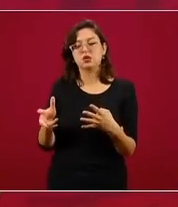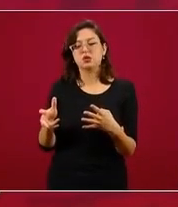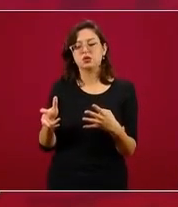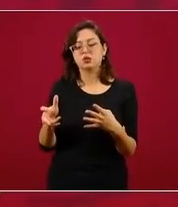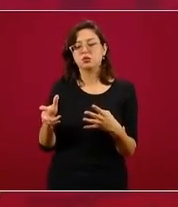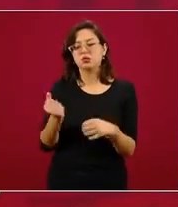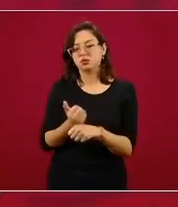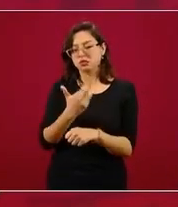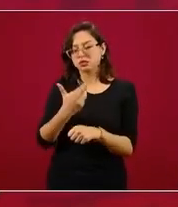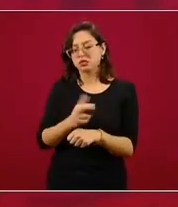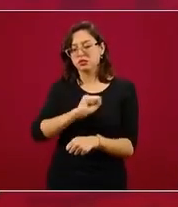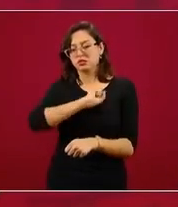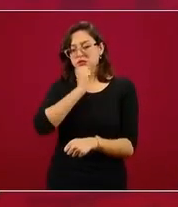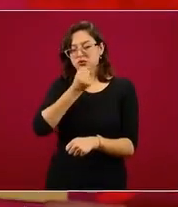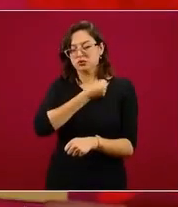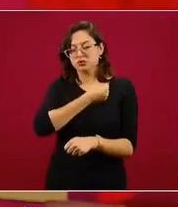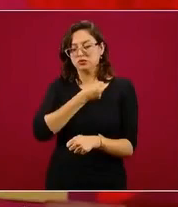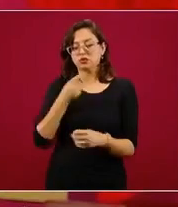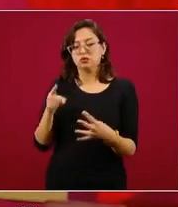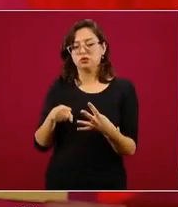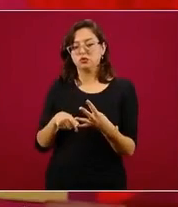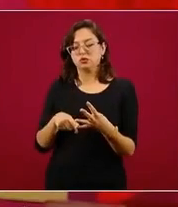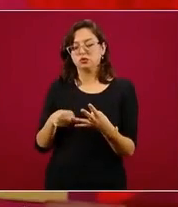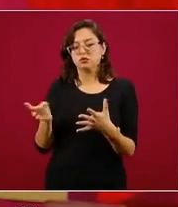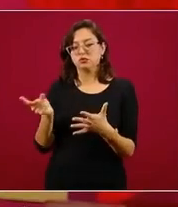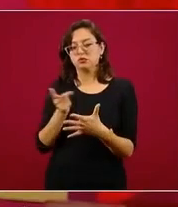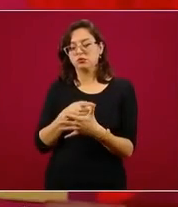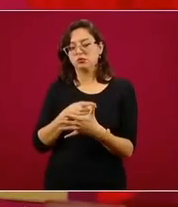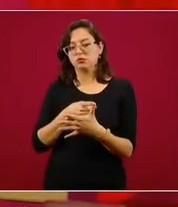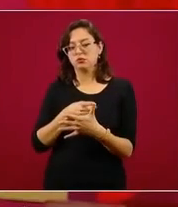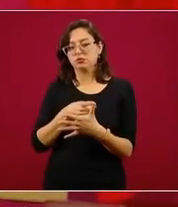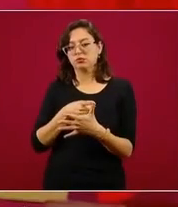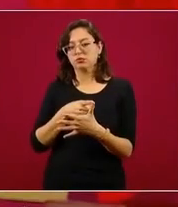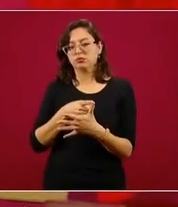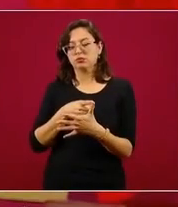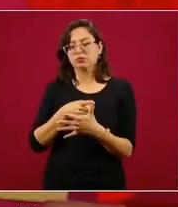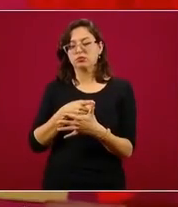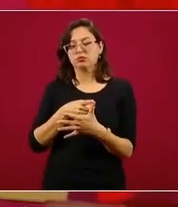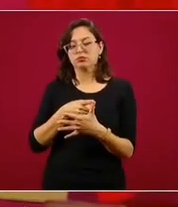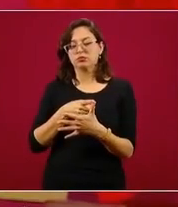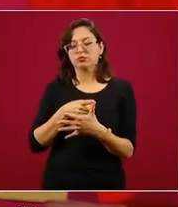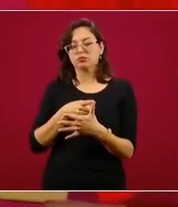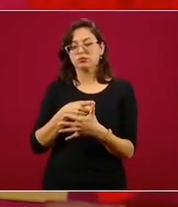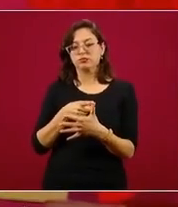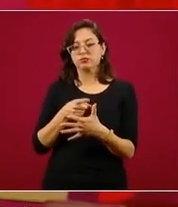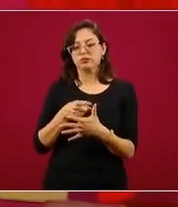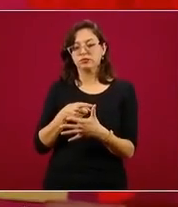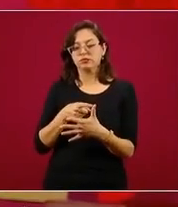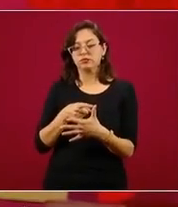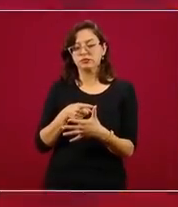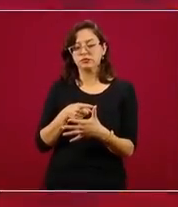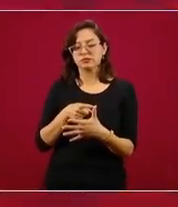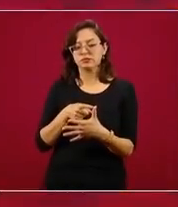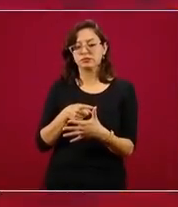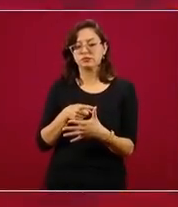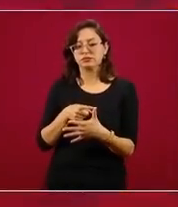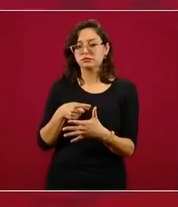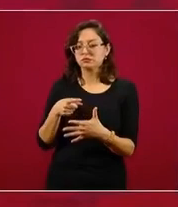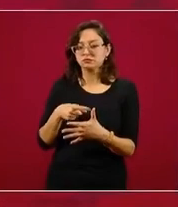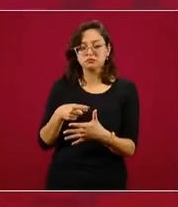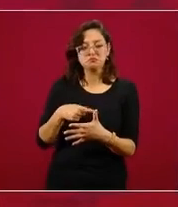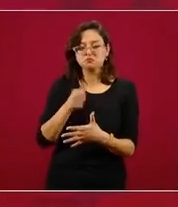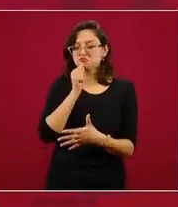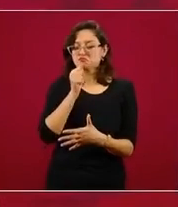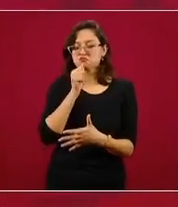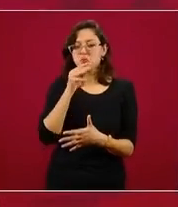secretario de Salud y su equipo técnico, con el gobernador Murat, no se ha constatado, no ha